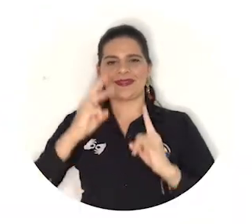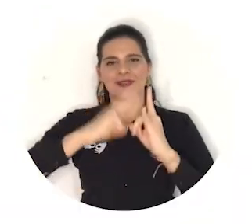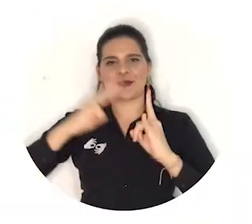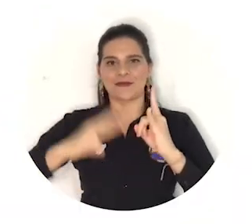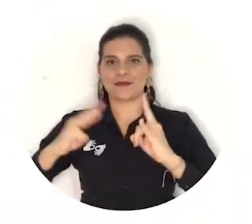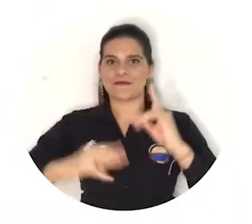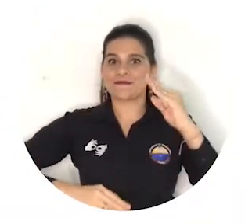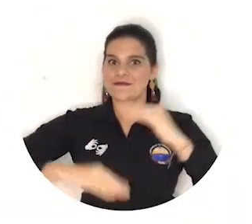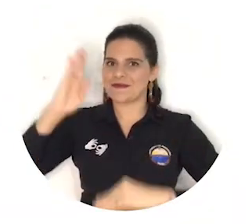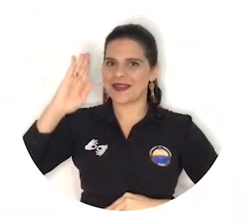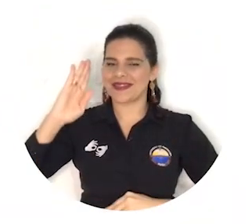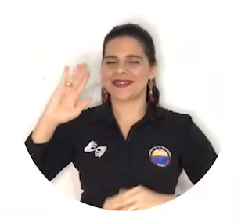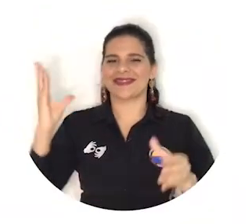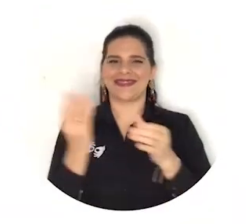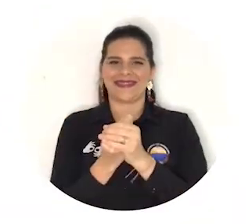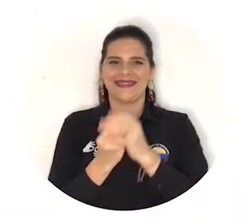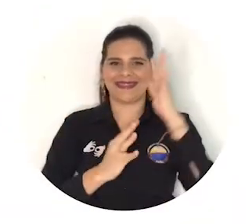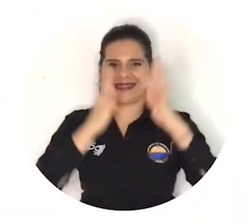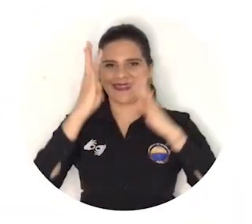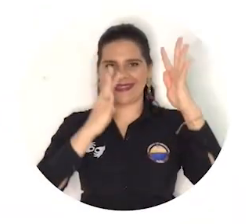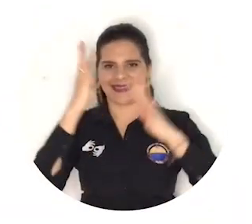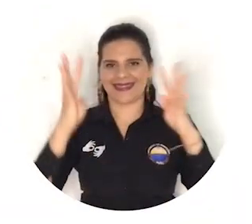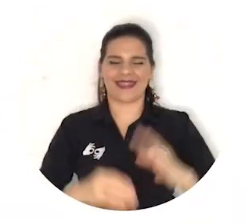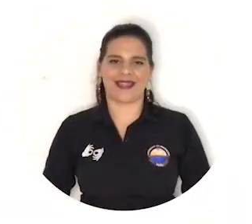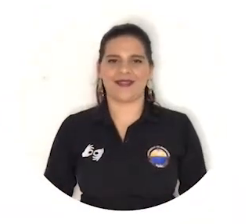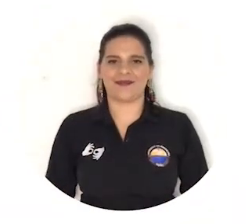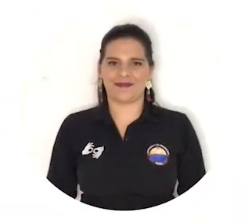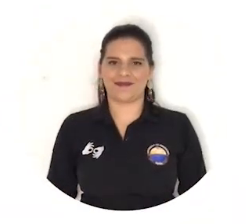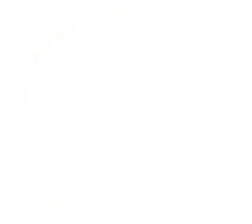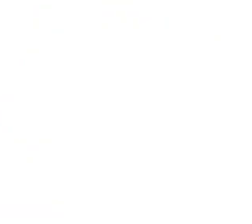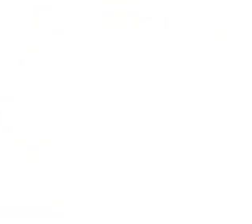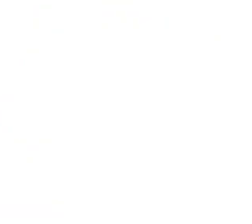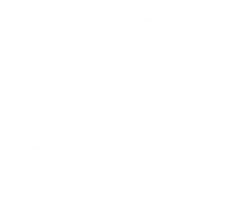Universidad del Magdalena, aún más incluyente e innovadora